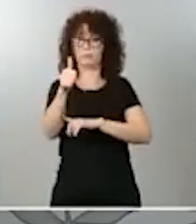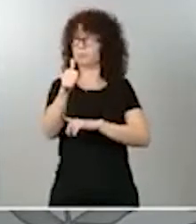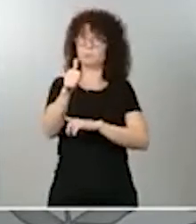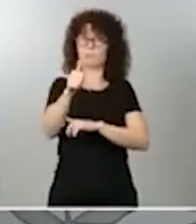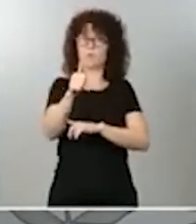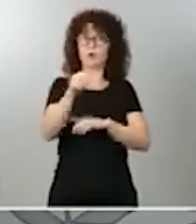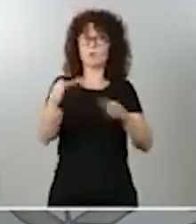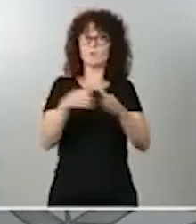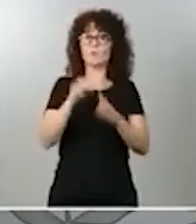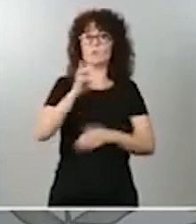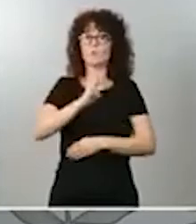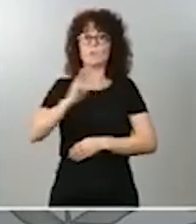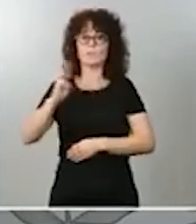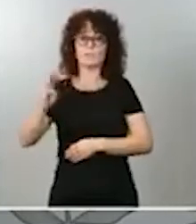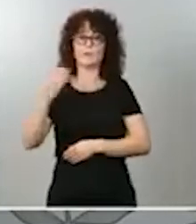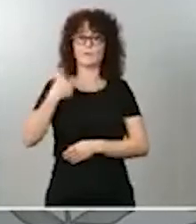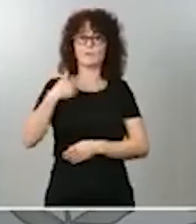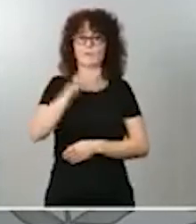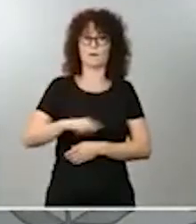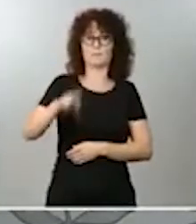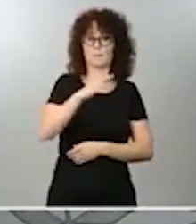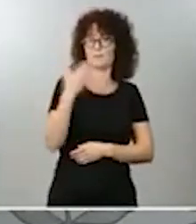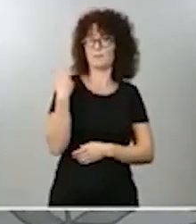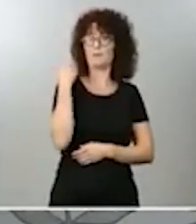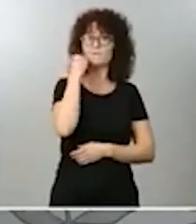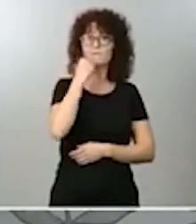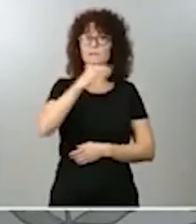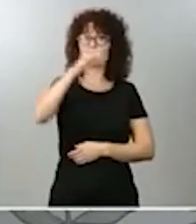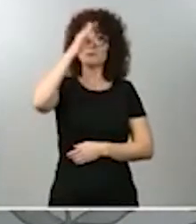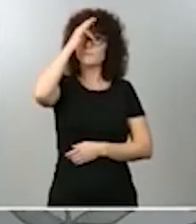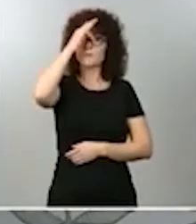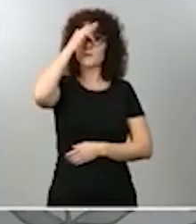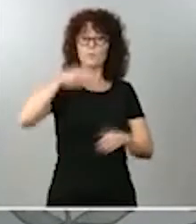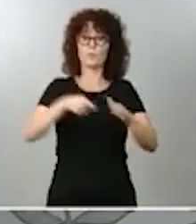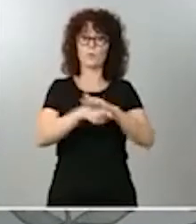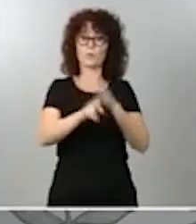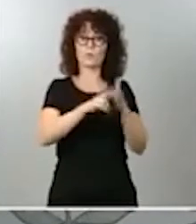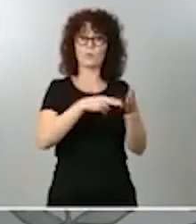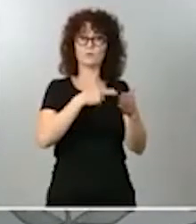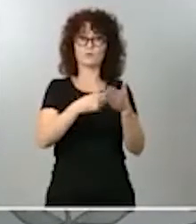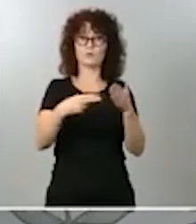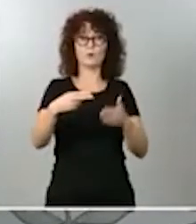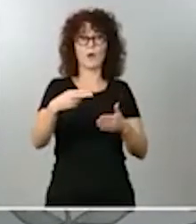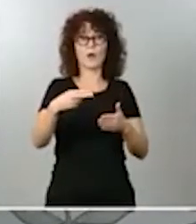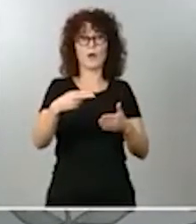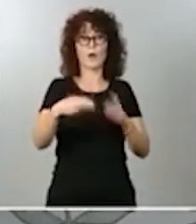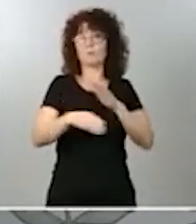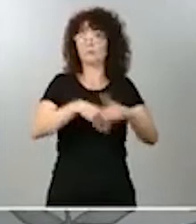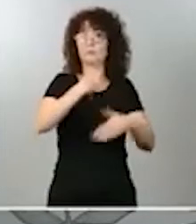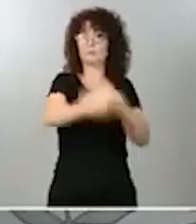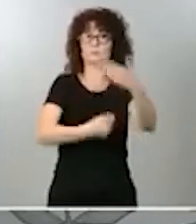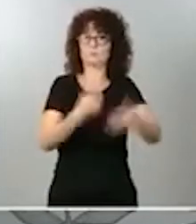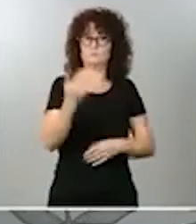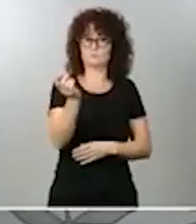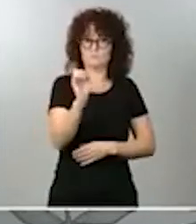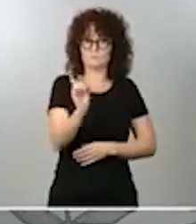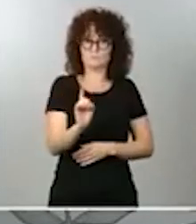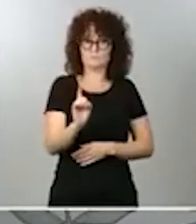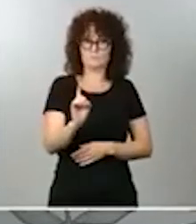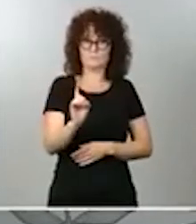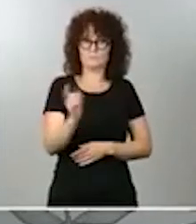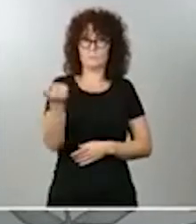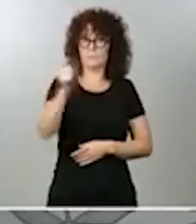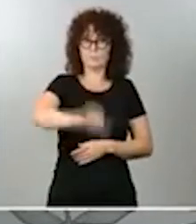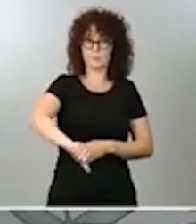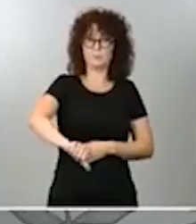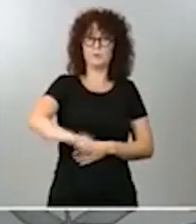reiterar que la moción de censura no va a prosperar, una moción de censura que realmente pone en un aprieto